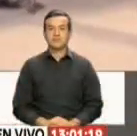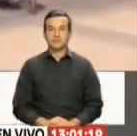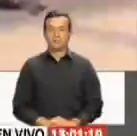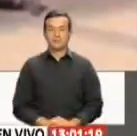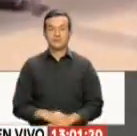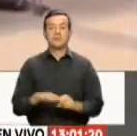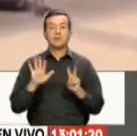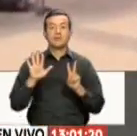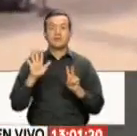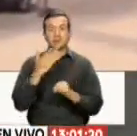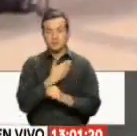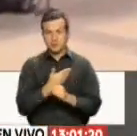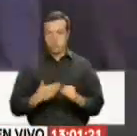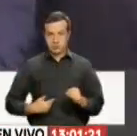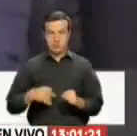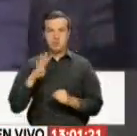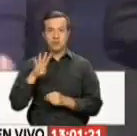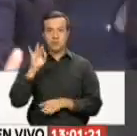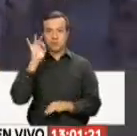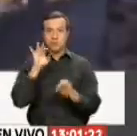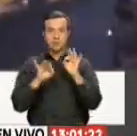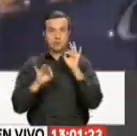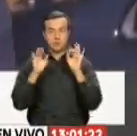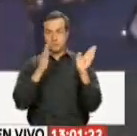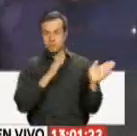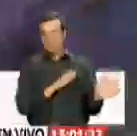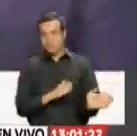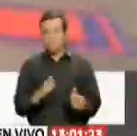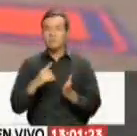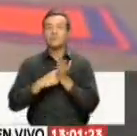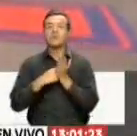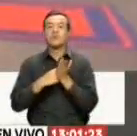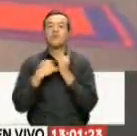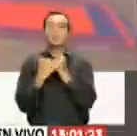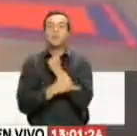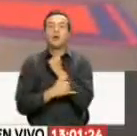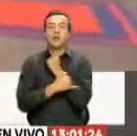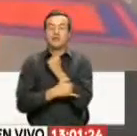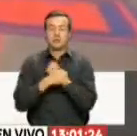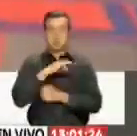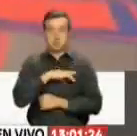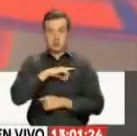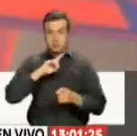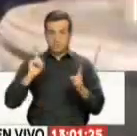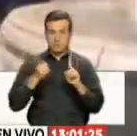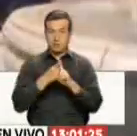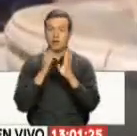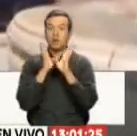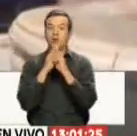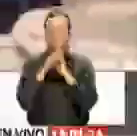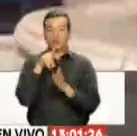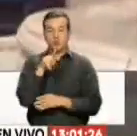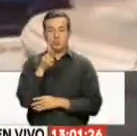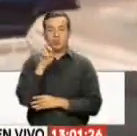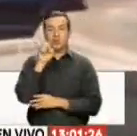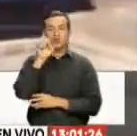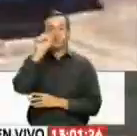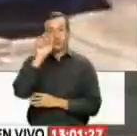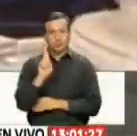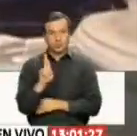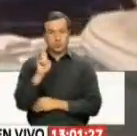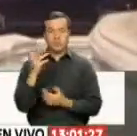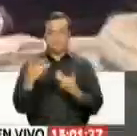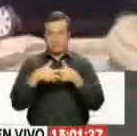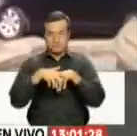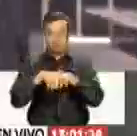Siete jefes de Estado y cuatro representantes diplomáticos se reúnen en Chile para la primera cumbre de ProSur, el nuevo organismo que busca integrar